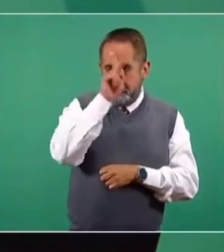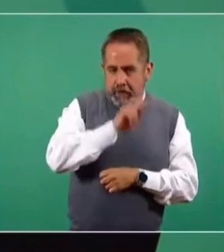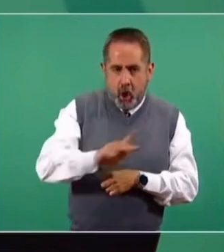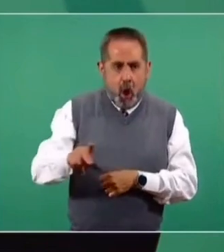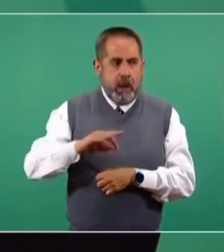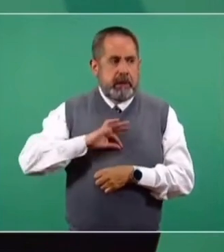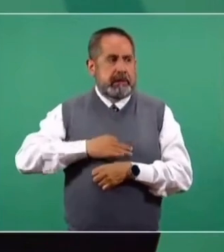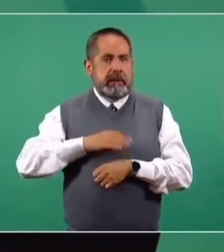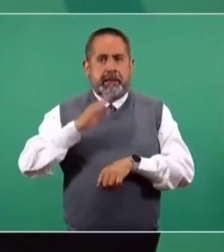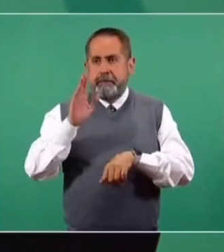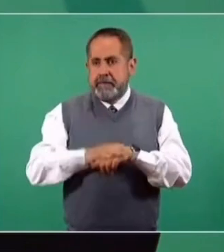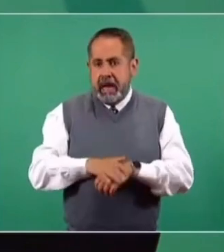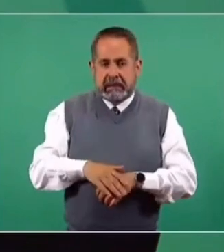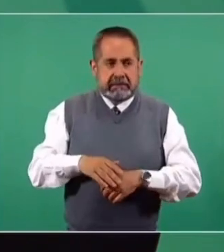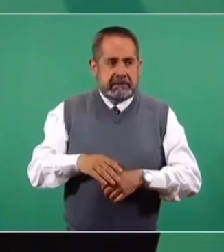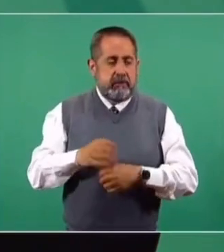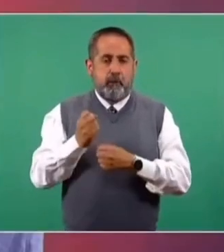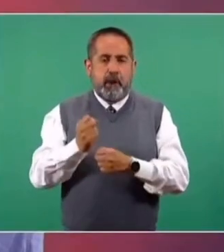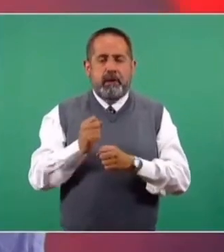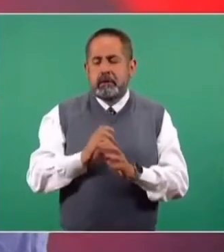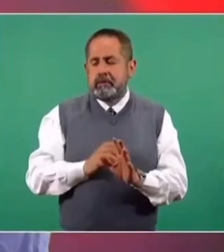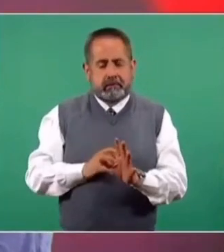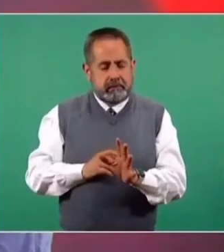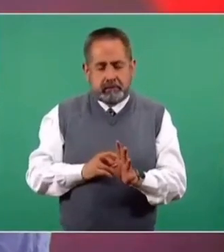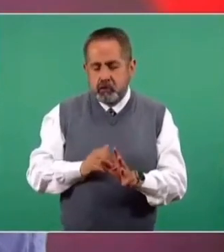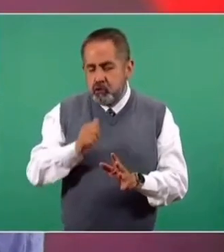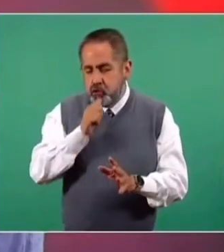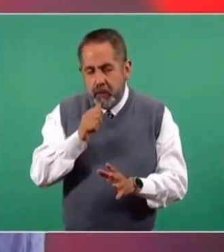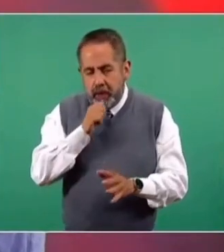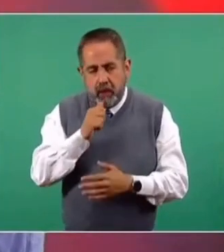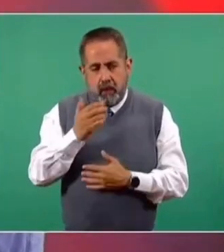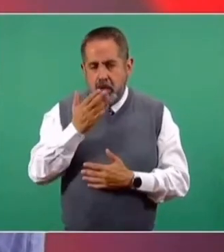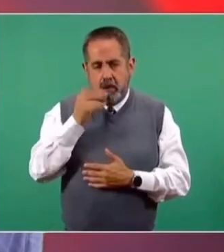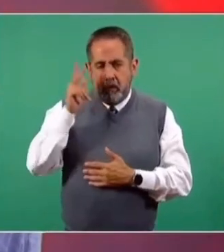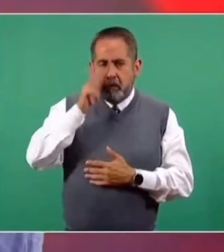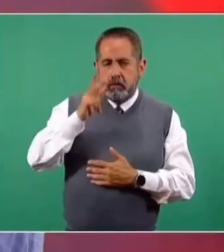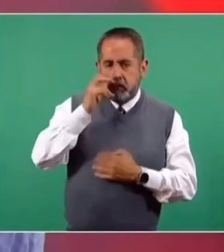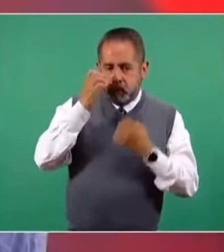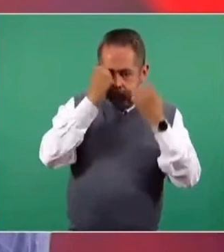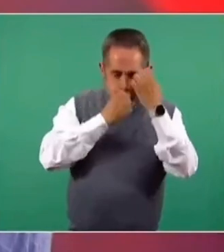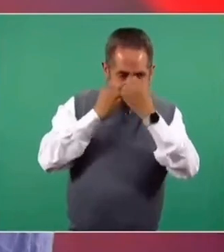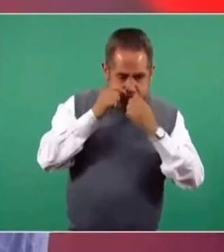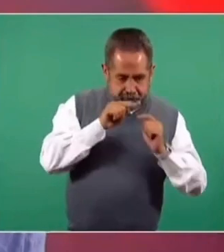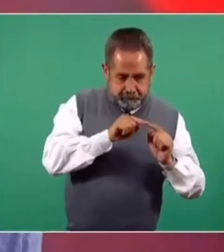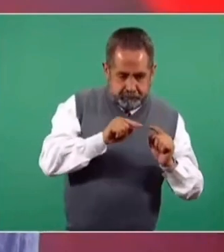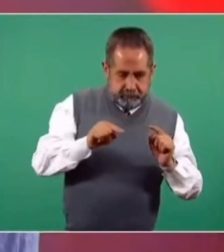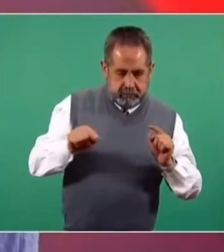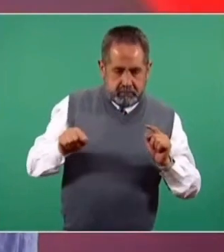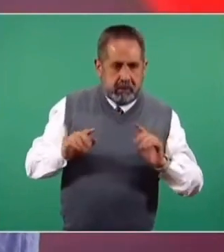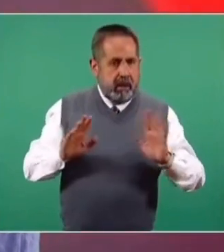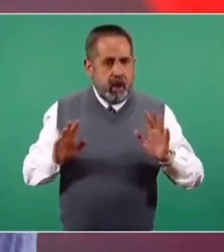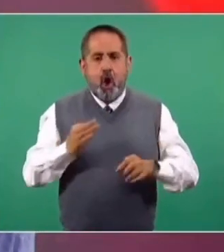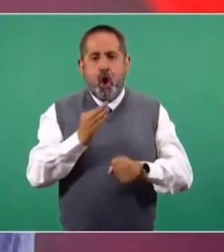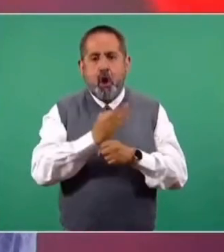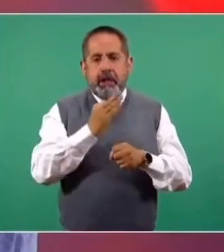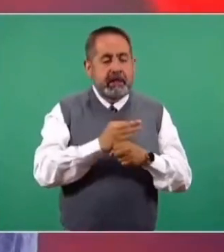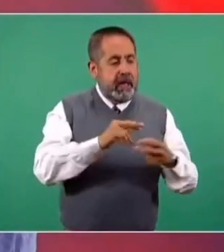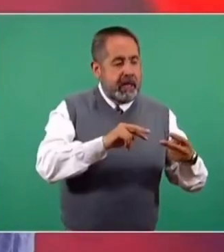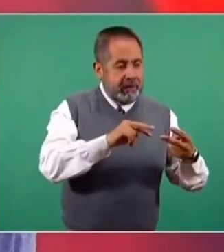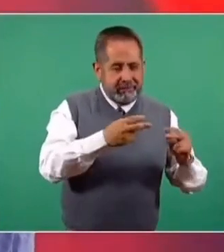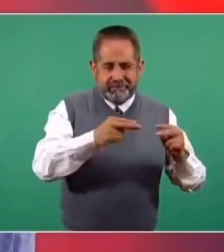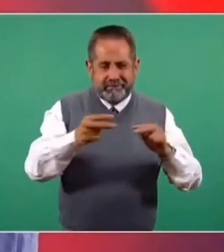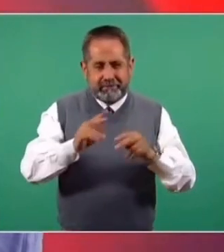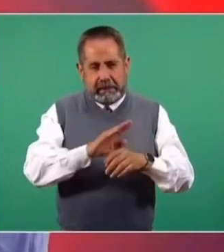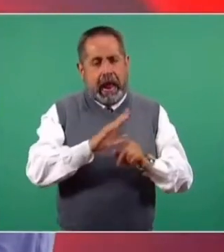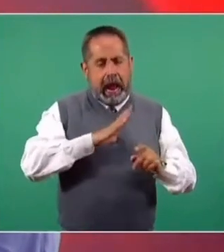más virulenta, es decir, más agresiva. Lo que tenemos hasta ahorita para cualquiera de las variantes no es suficiente